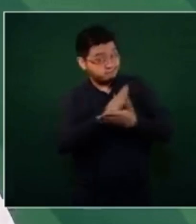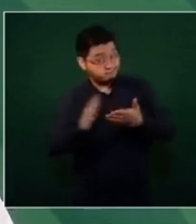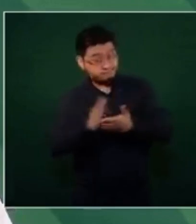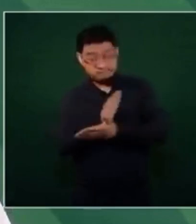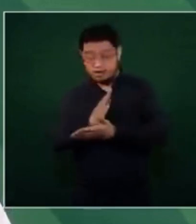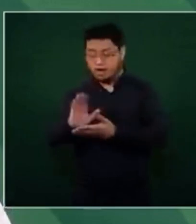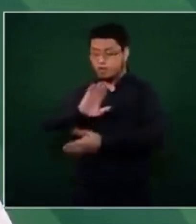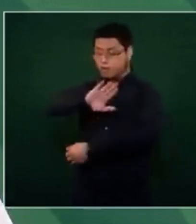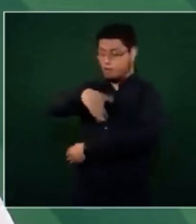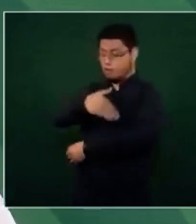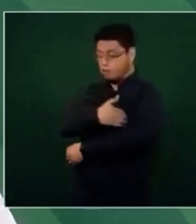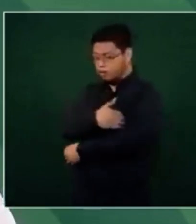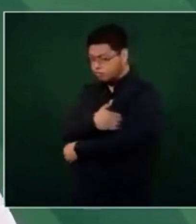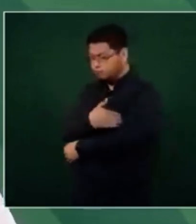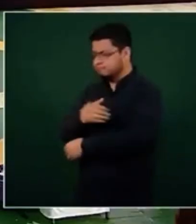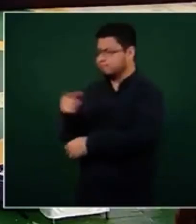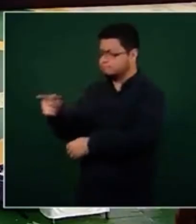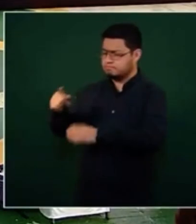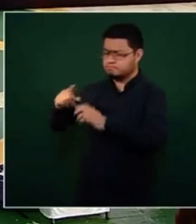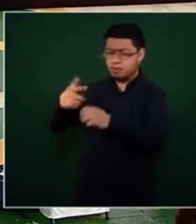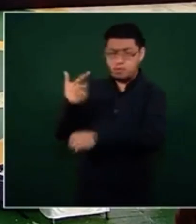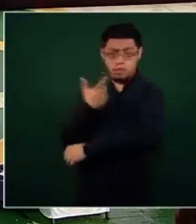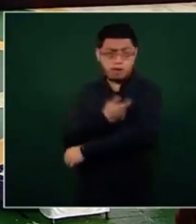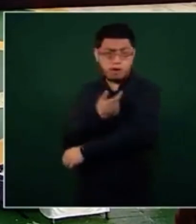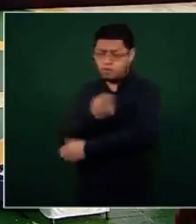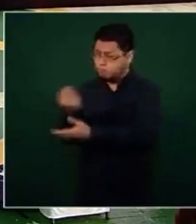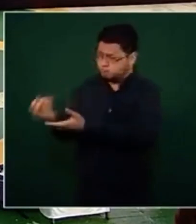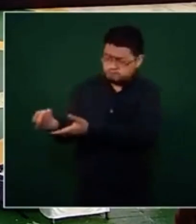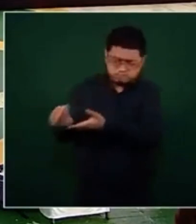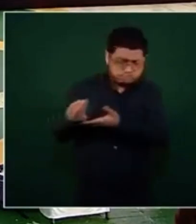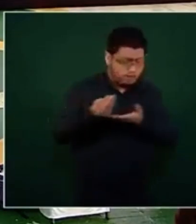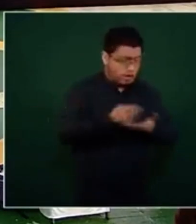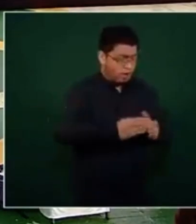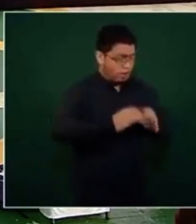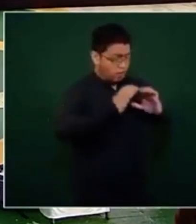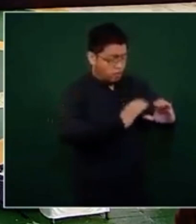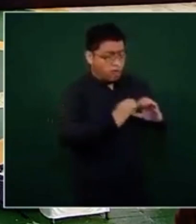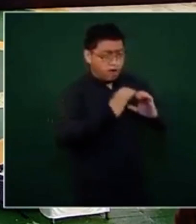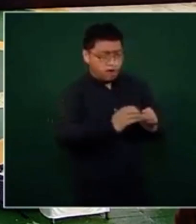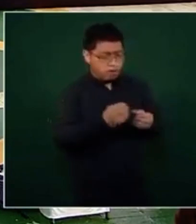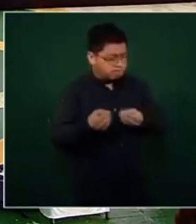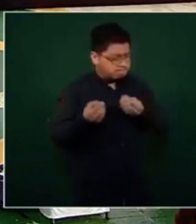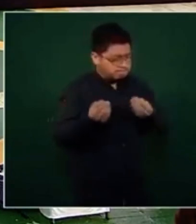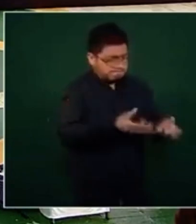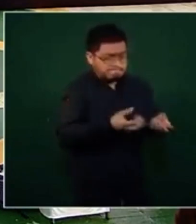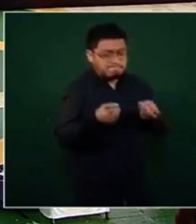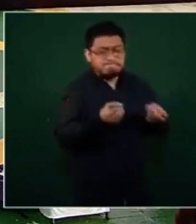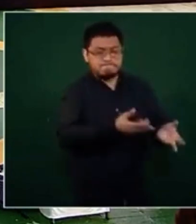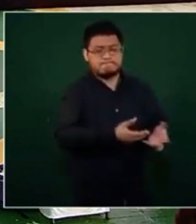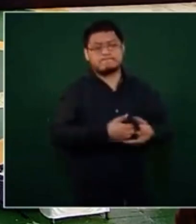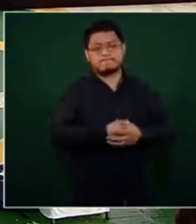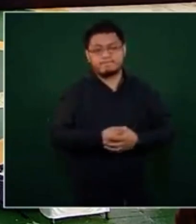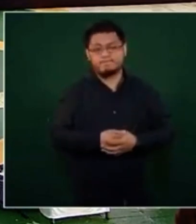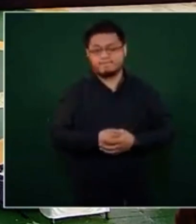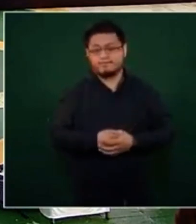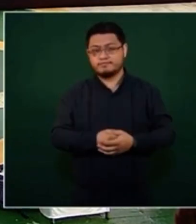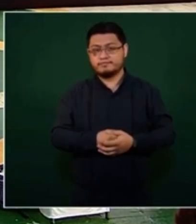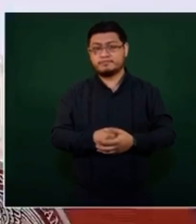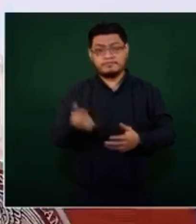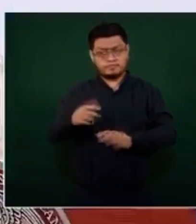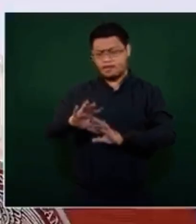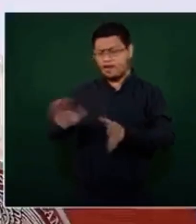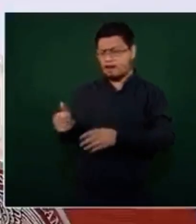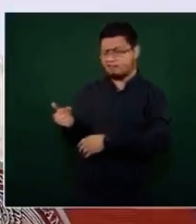instalaciones de personal, del producto de vacunación y también de las personas que acudieron a vacunar. Ya comentará el General